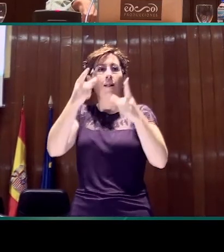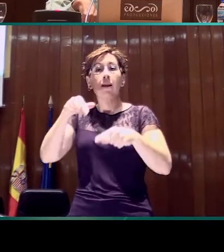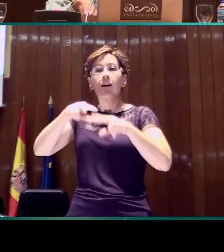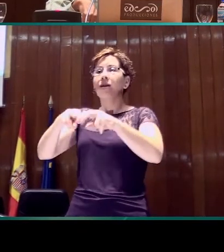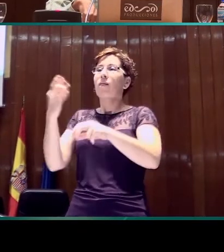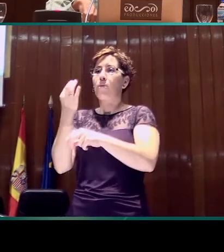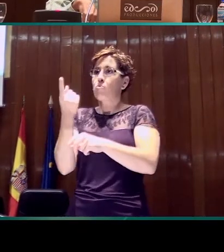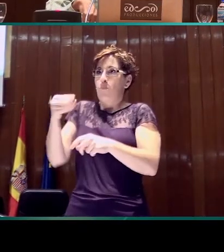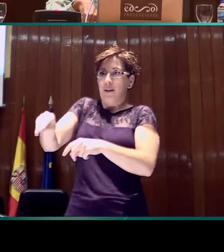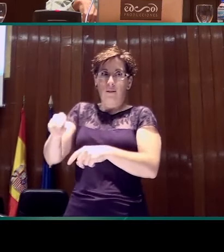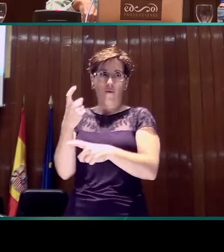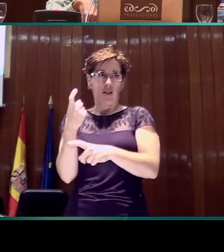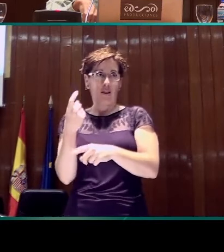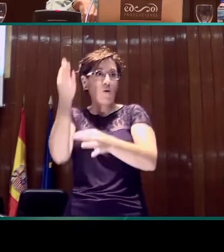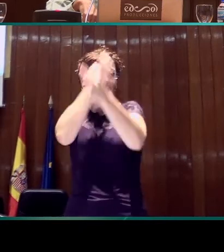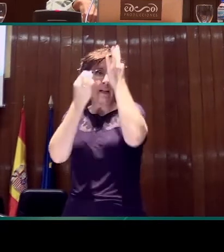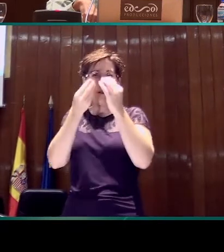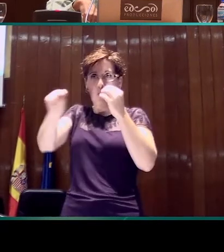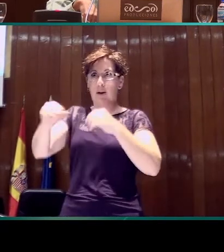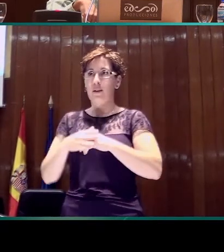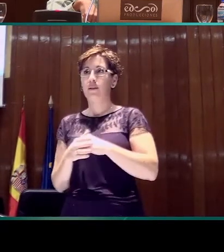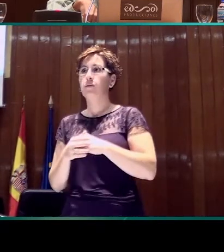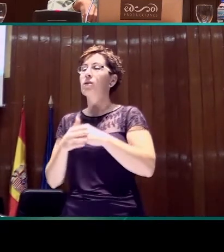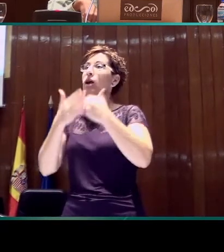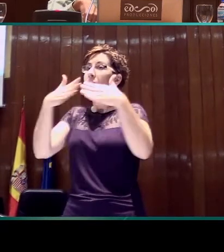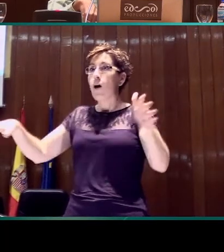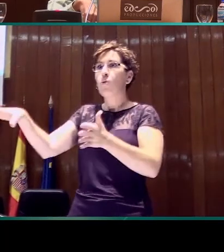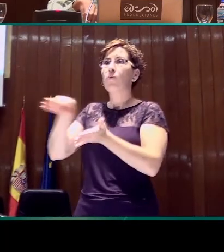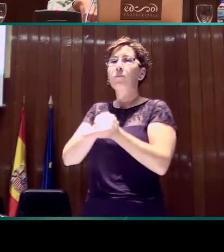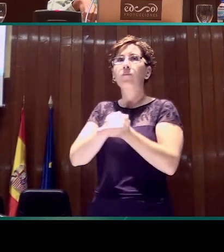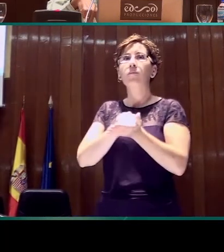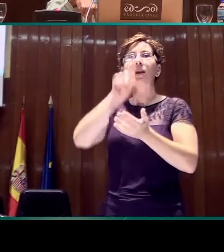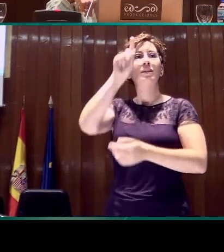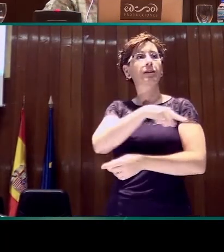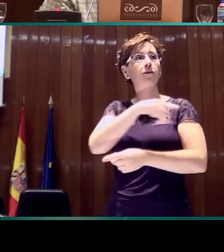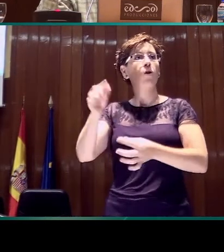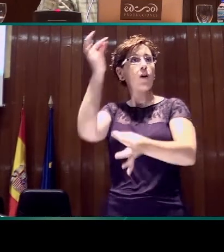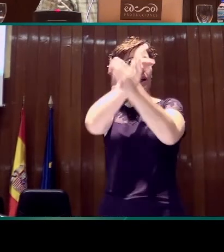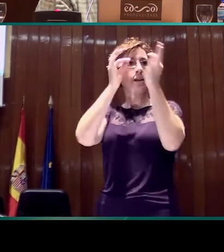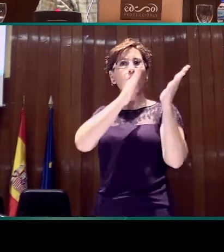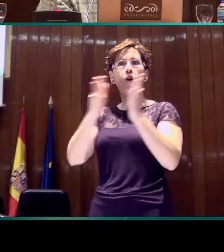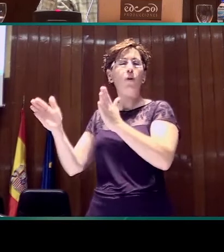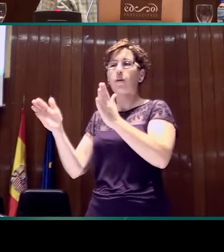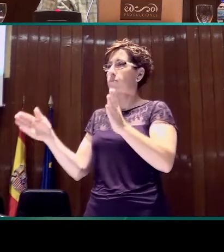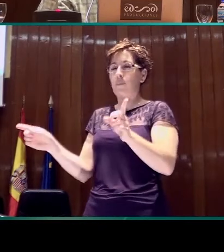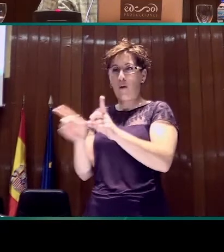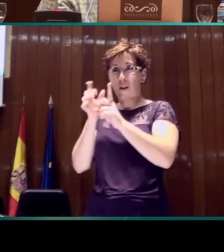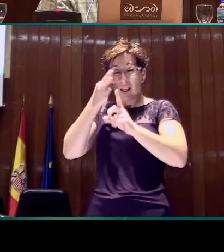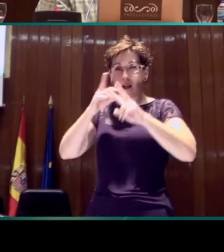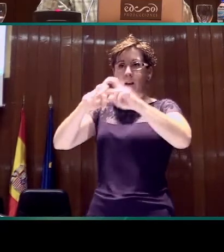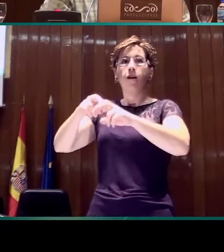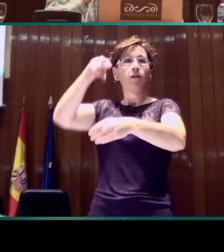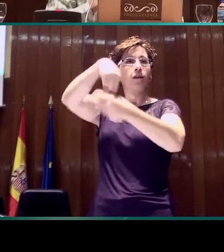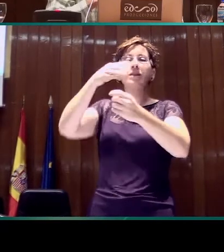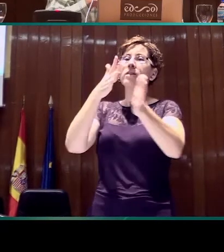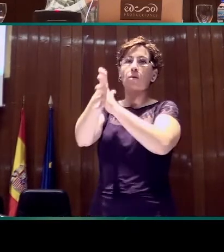Pero, como os decía, se especifica o el criterio de orden, hay orden. Y, de hecho, en muchos discursos, las